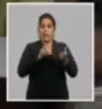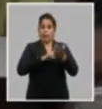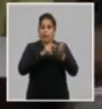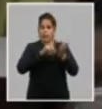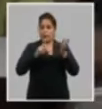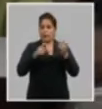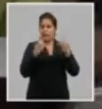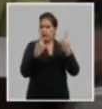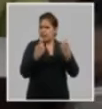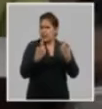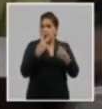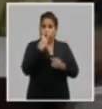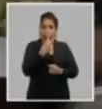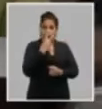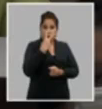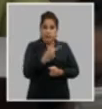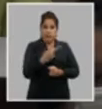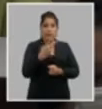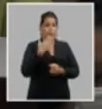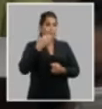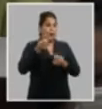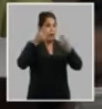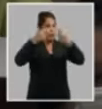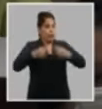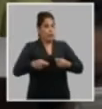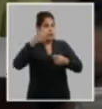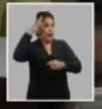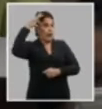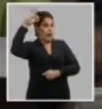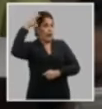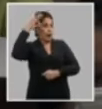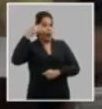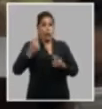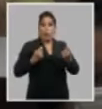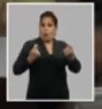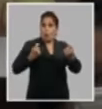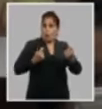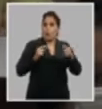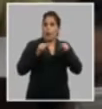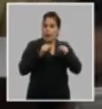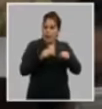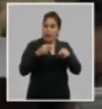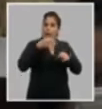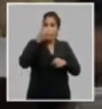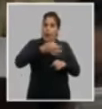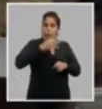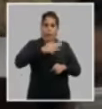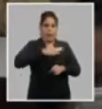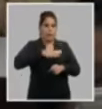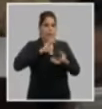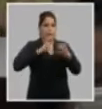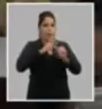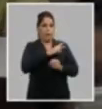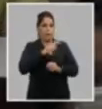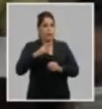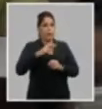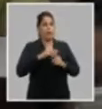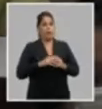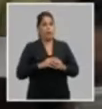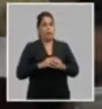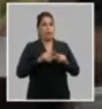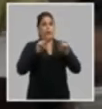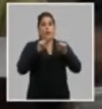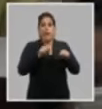que ver con la necesidad de atender con mayor firmeza ideológica combatividad y argumentos de nuestra propia obra revolucionaria